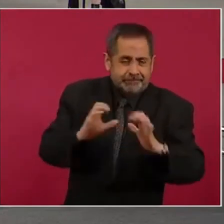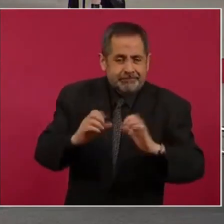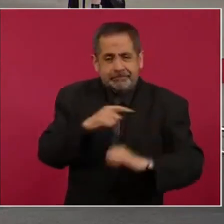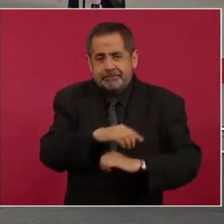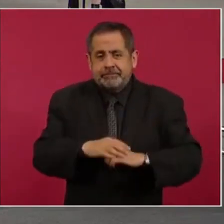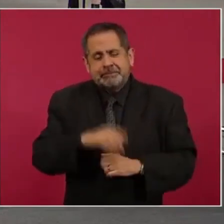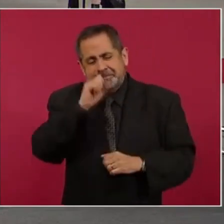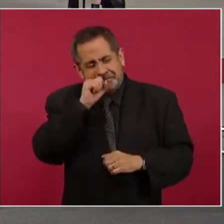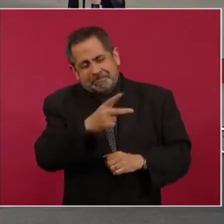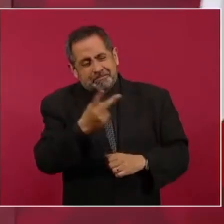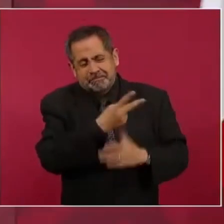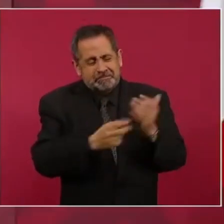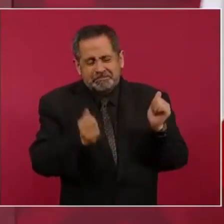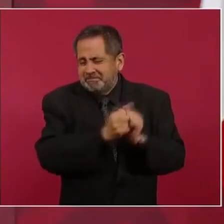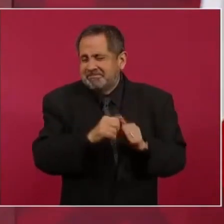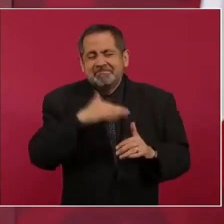son lo mismo,